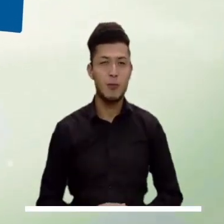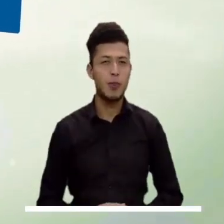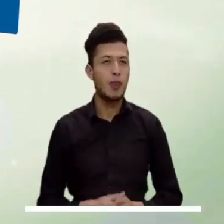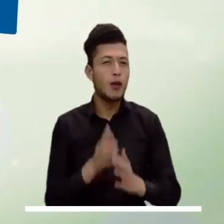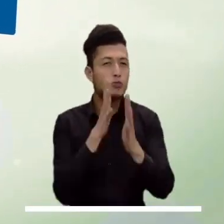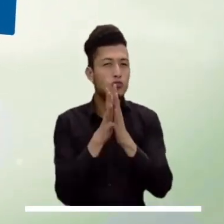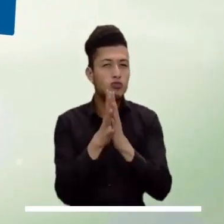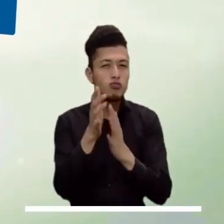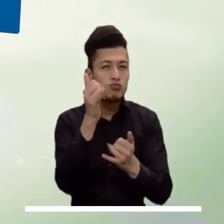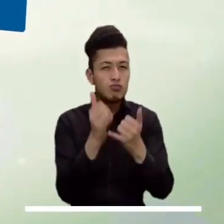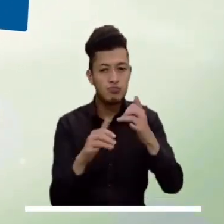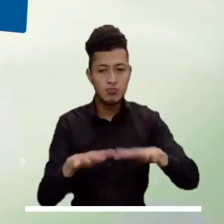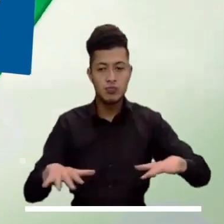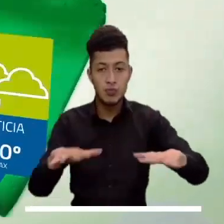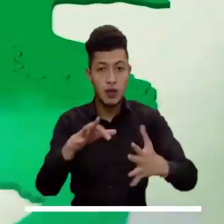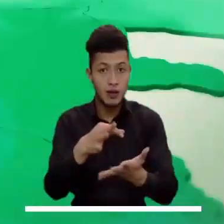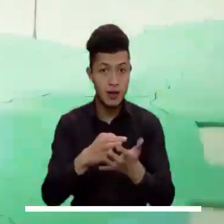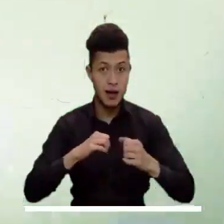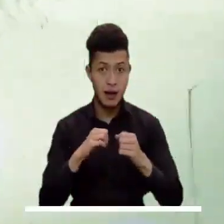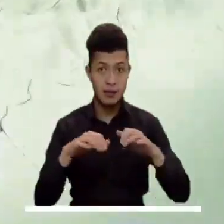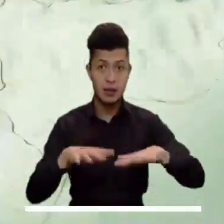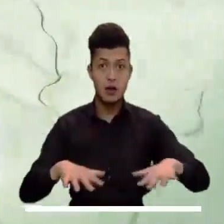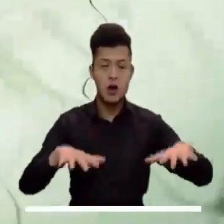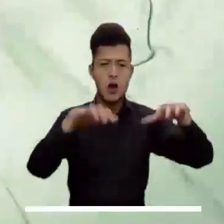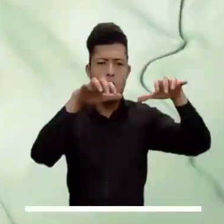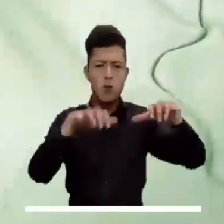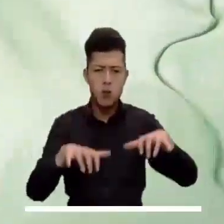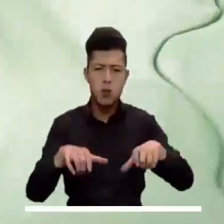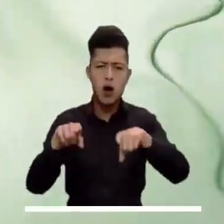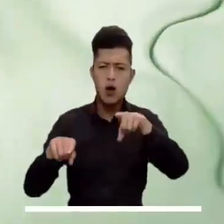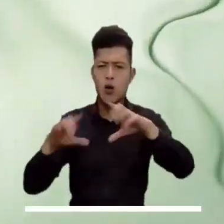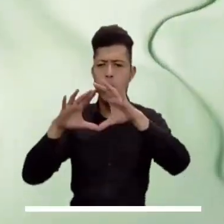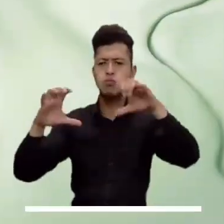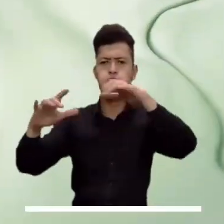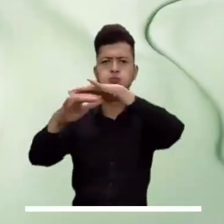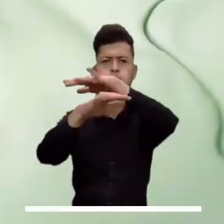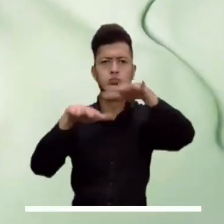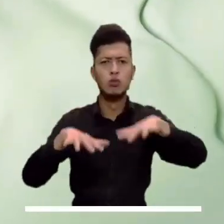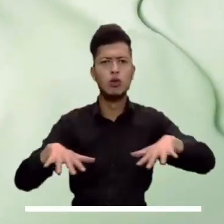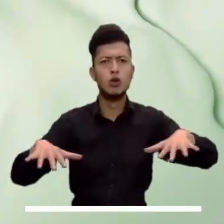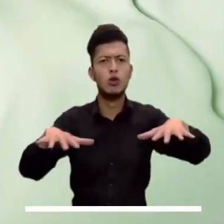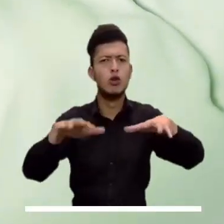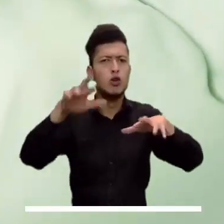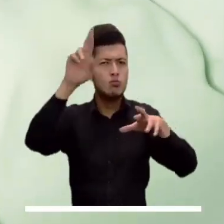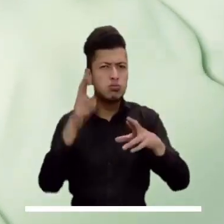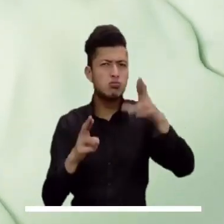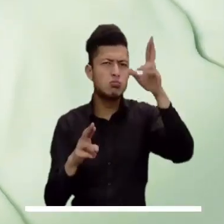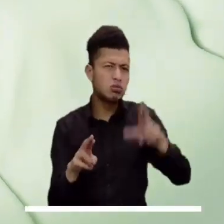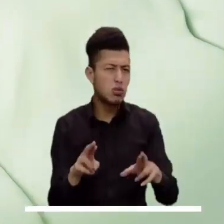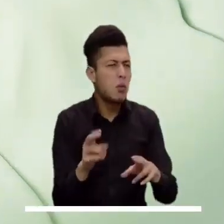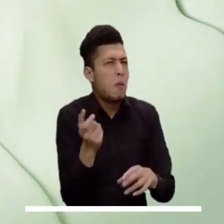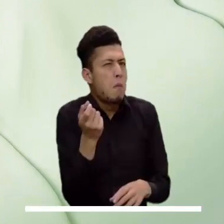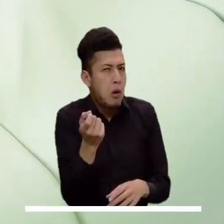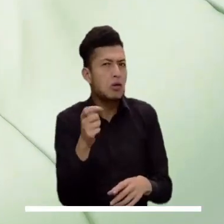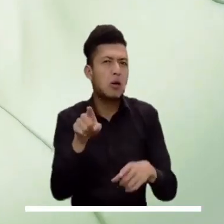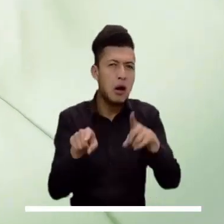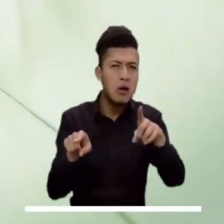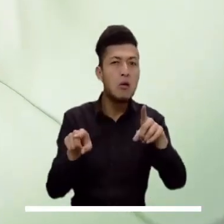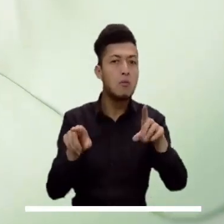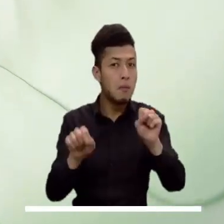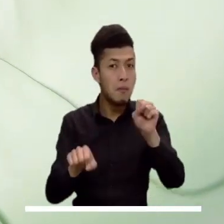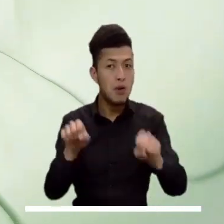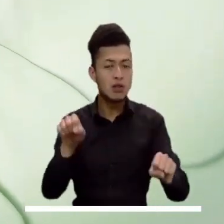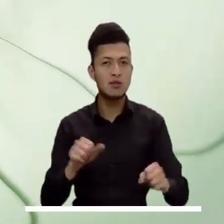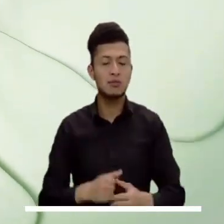Amazonas. Por último, los pronósticos en la capital anuncian tiempo nublado y precipitaciones en algunos sectores, con una